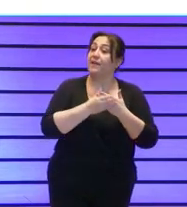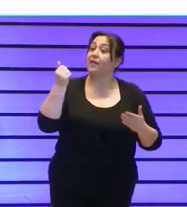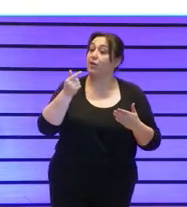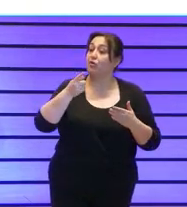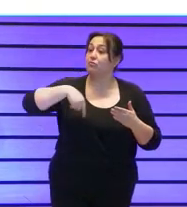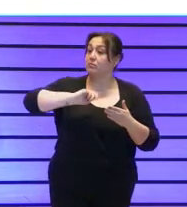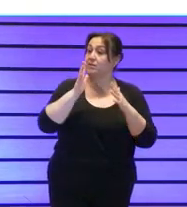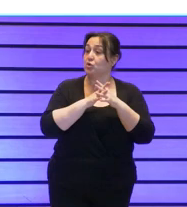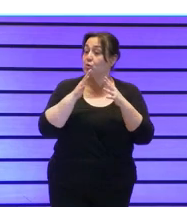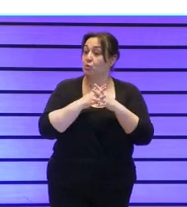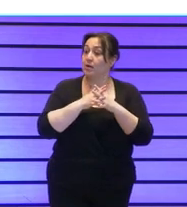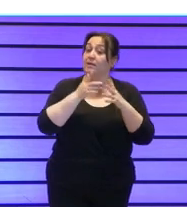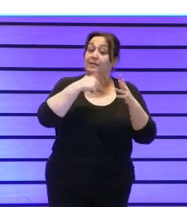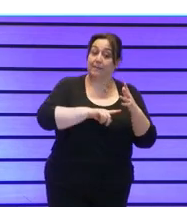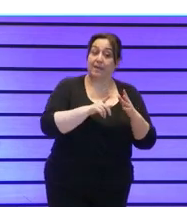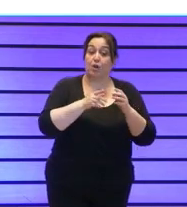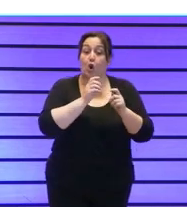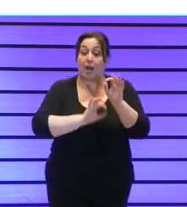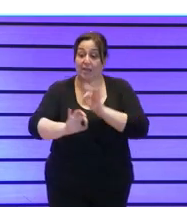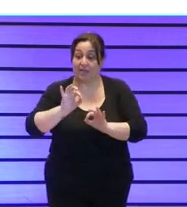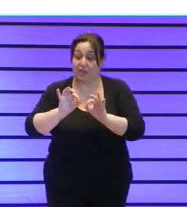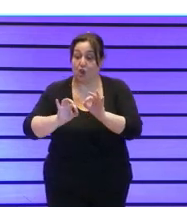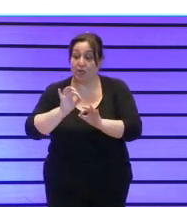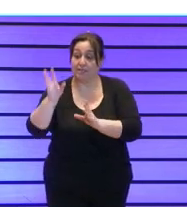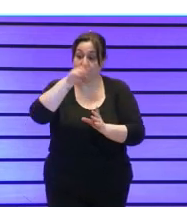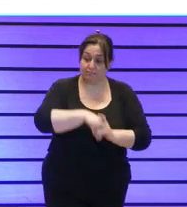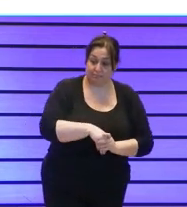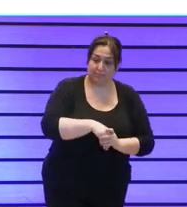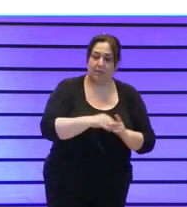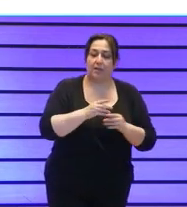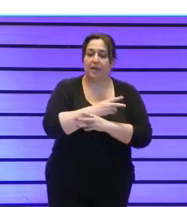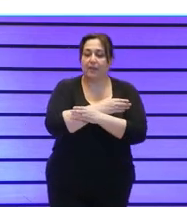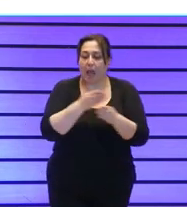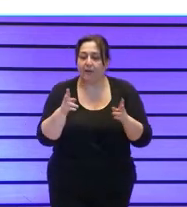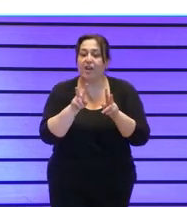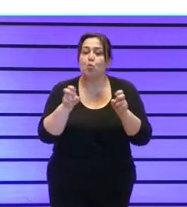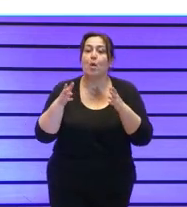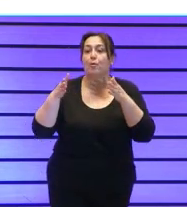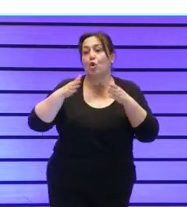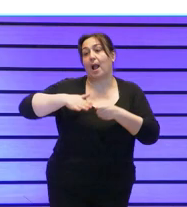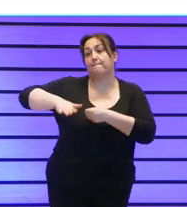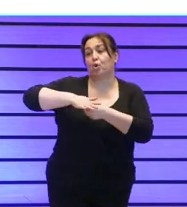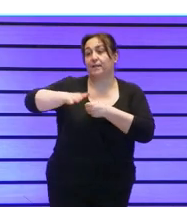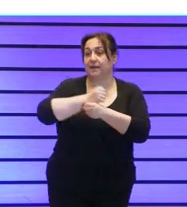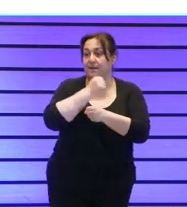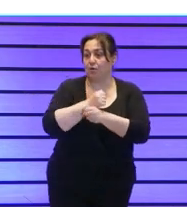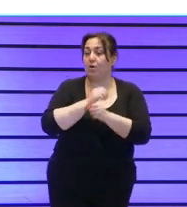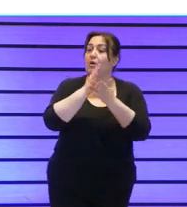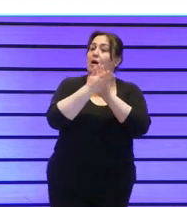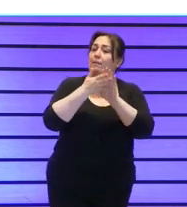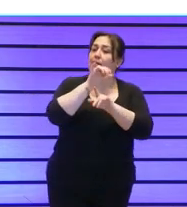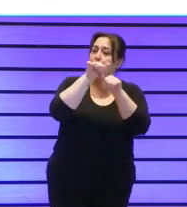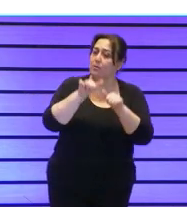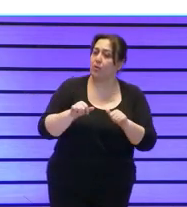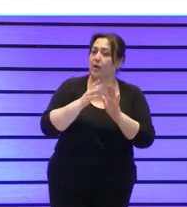estructura de la federación pero también de las organizaciones que lo integran abrimos un nuevo campo de trabajo y hablábamos de modelo y hablábamos de